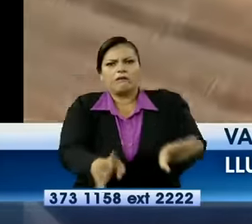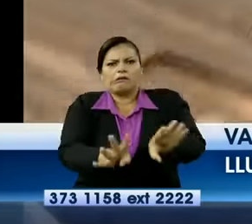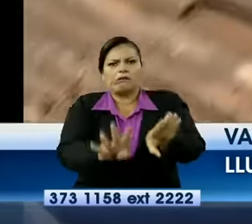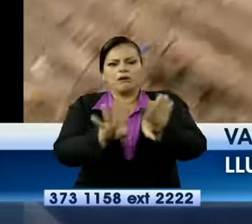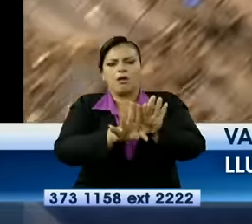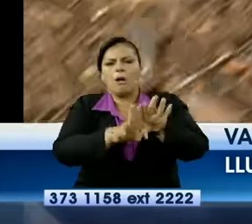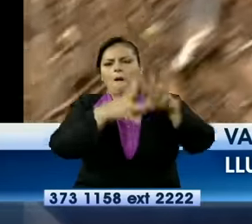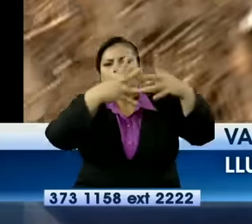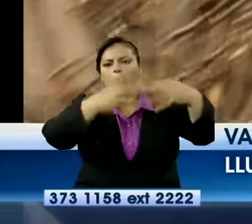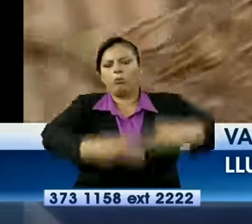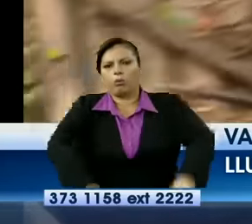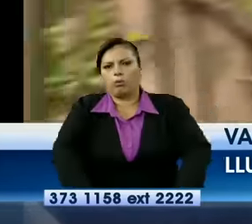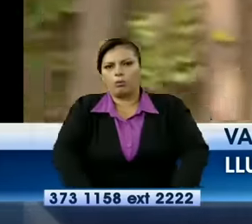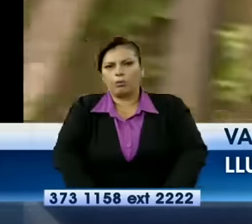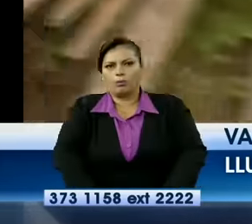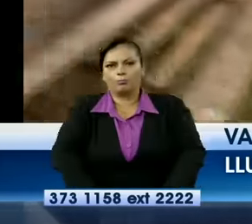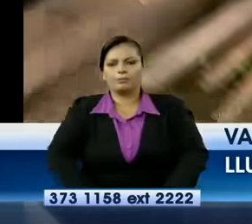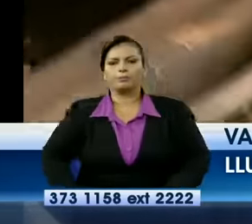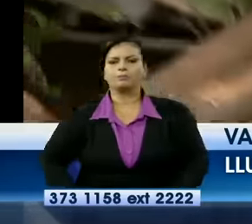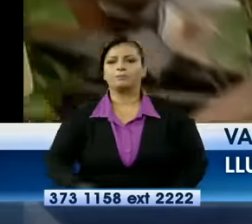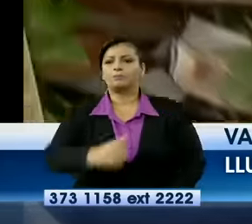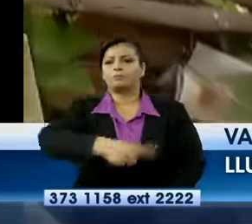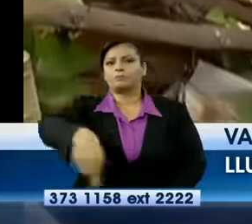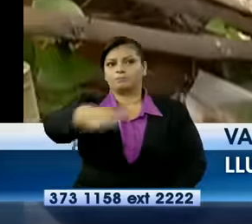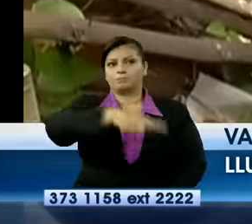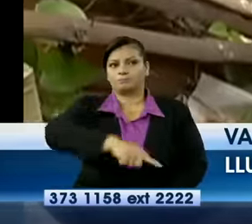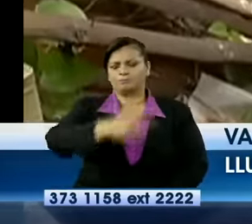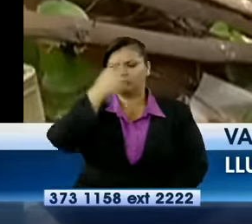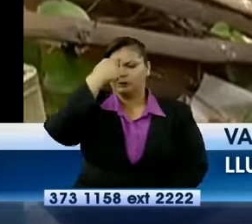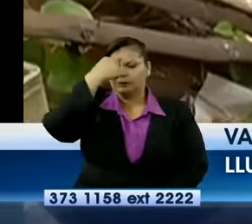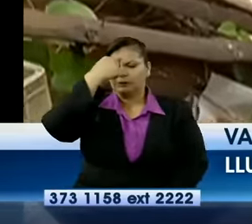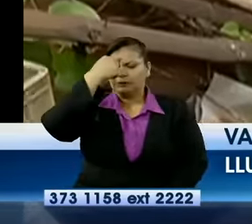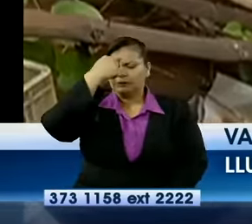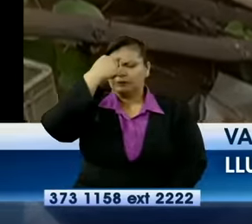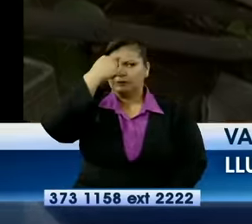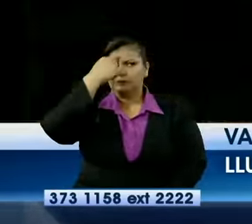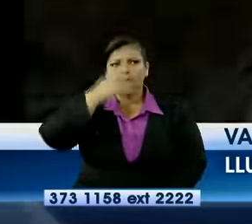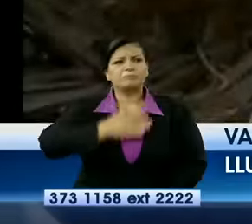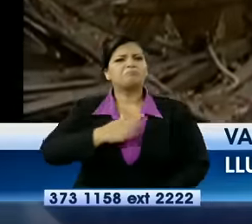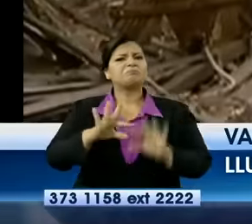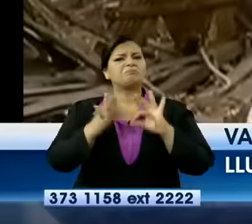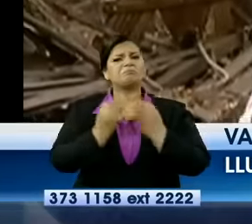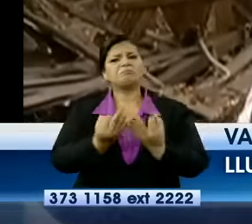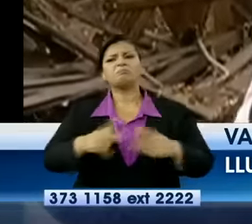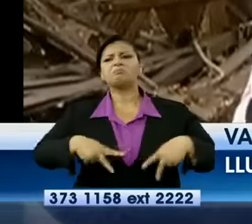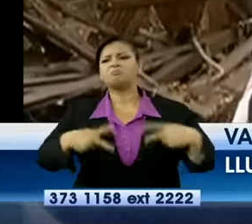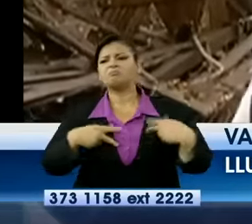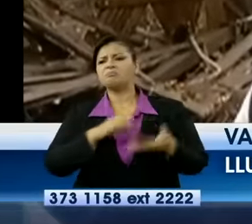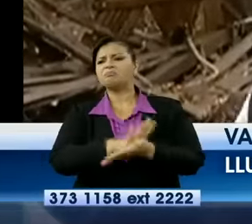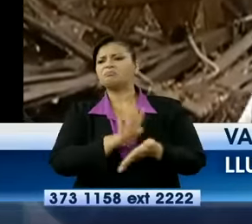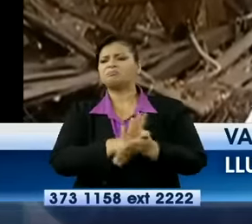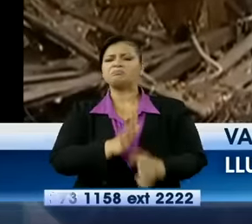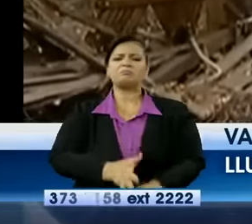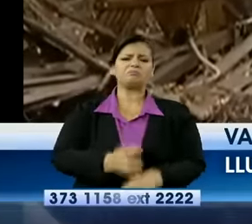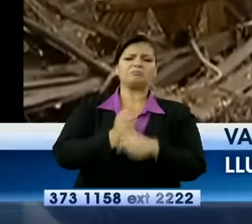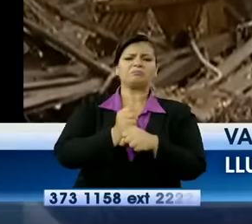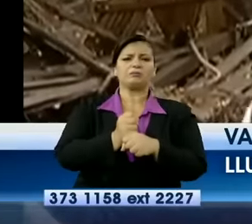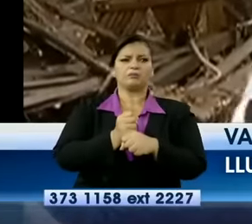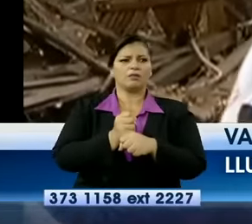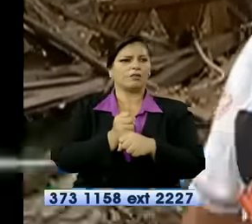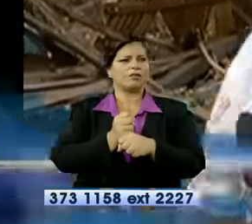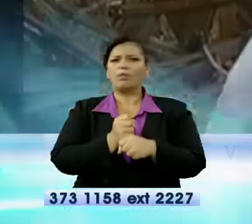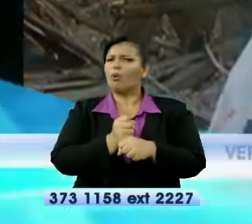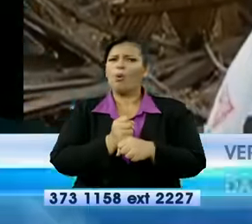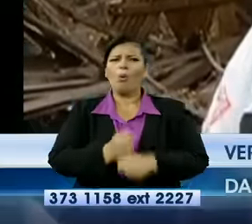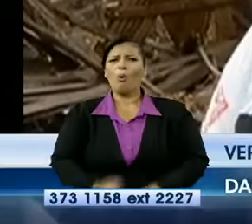Pero ellos creen que muchas familias no están seguras. Con la lluvia se me ha llevado la pared de afuera y la pared de